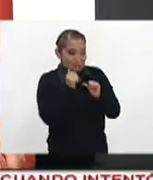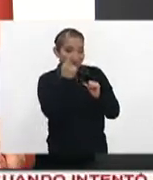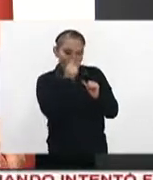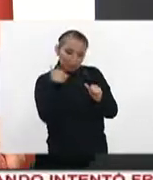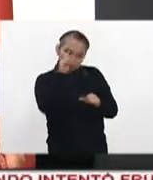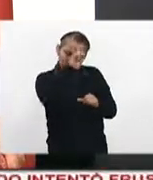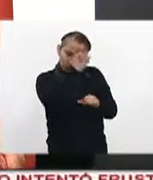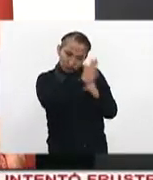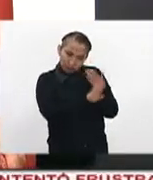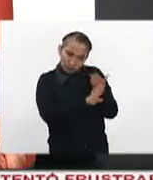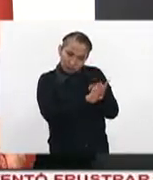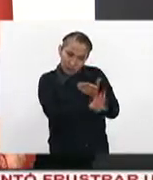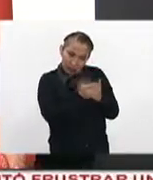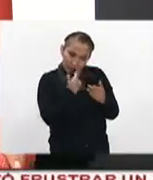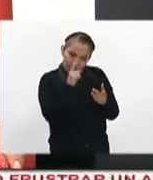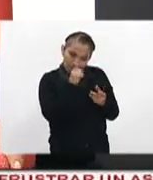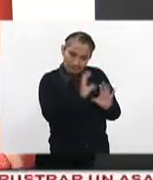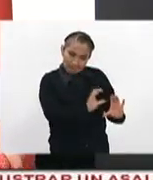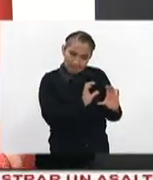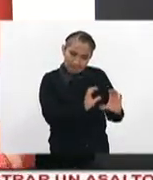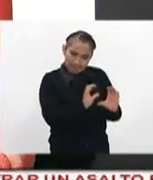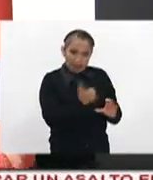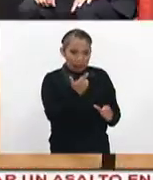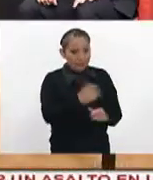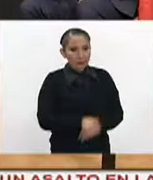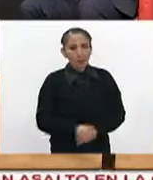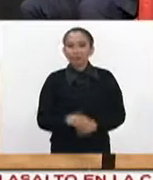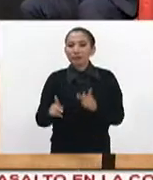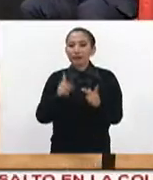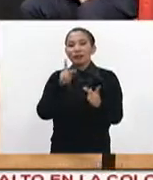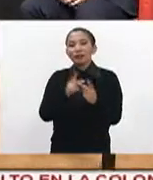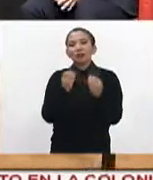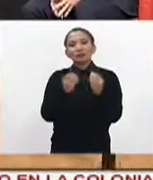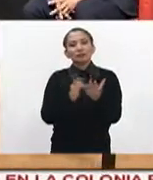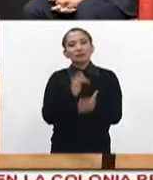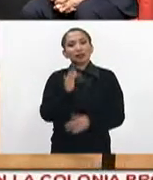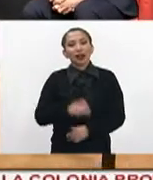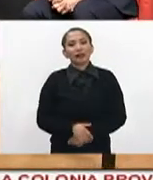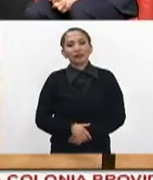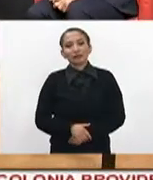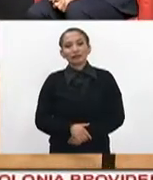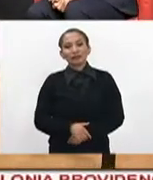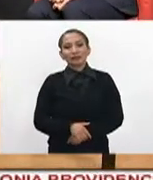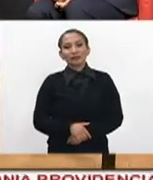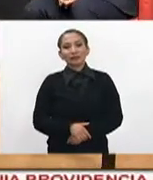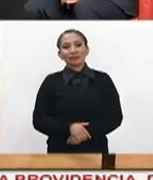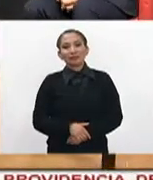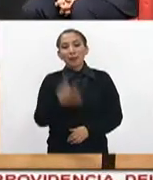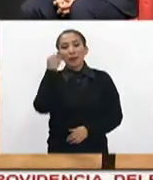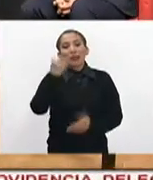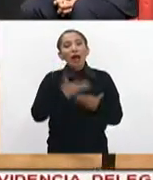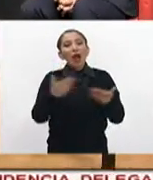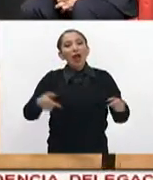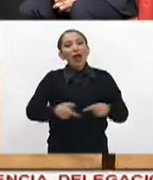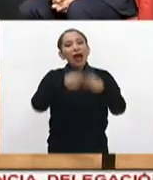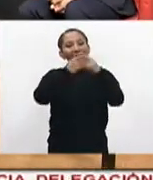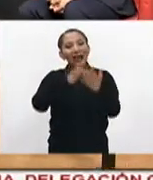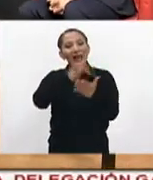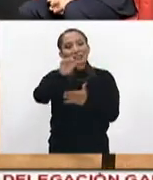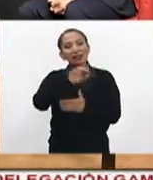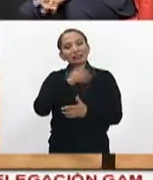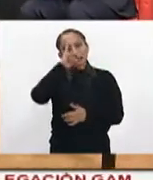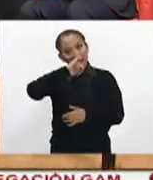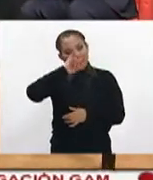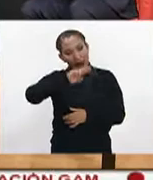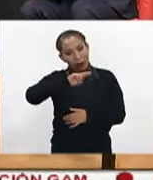inculcarles la prevención y la captan de inmediato los pequeños. Perfecto. Grandes aprendices. Perfecto. Grandes aprendices. Vamos a una pausa. Gracias, Jefe